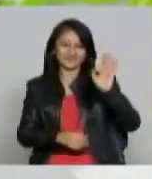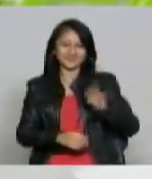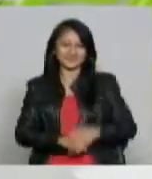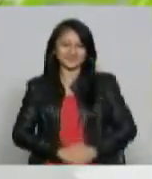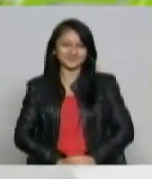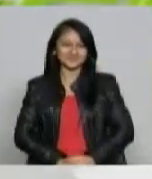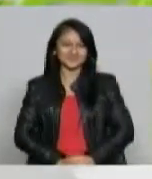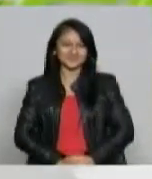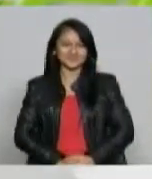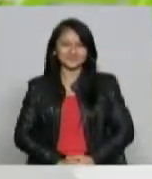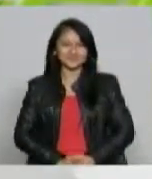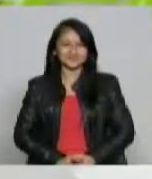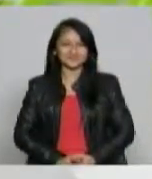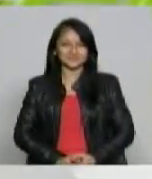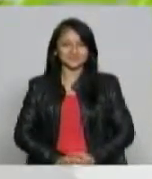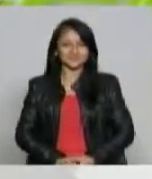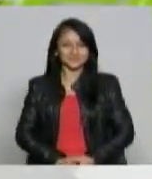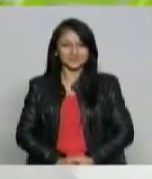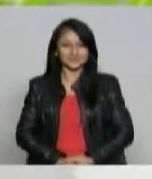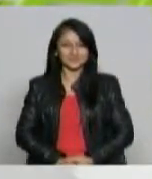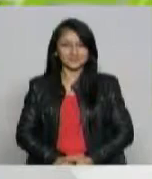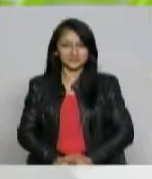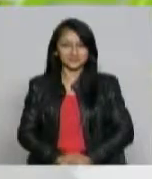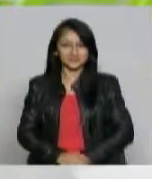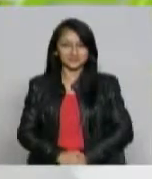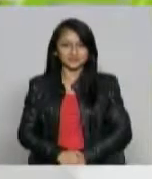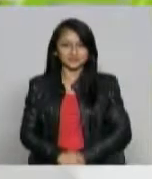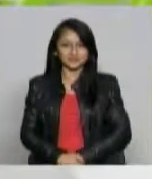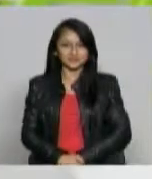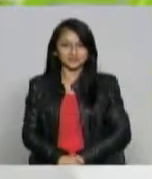en el próximo